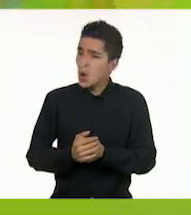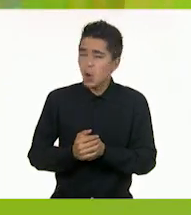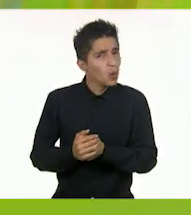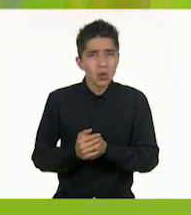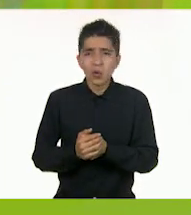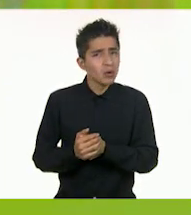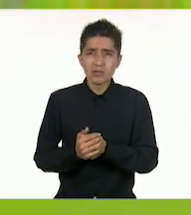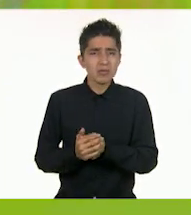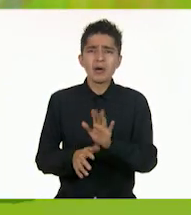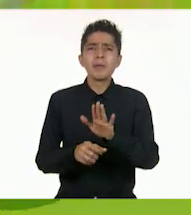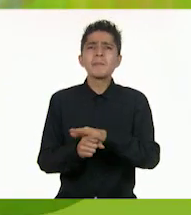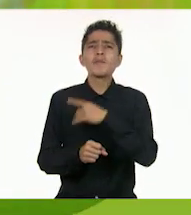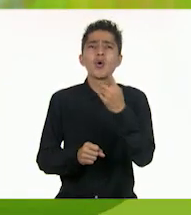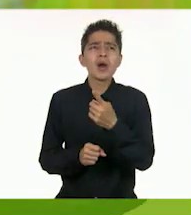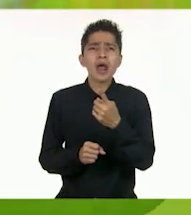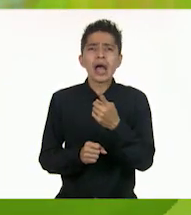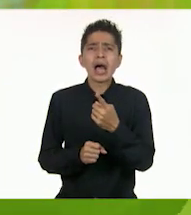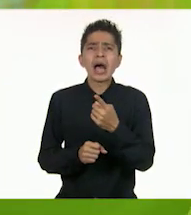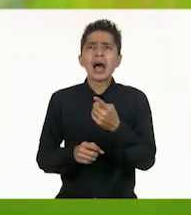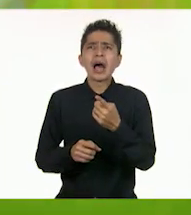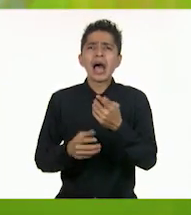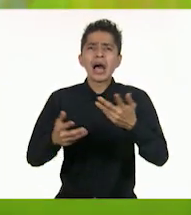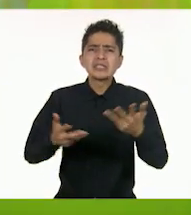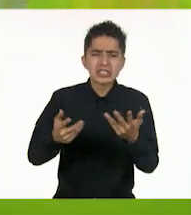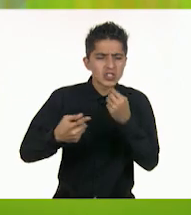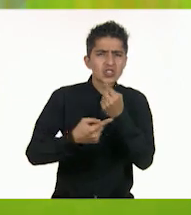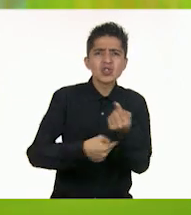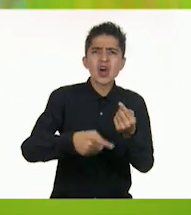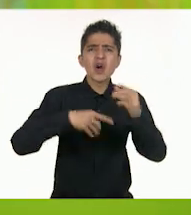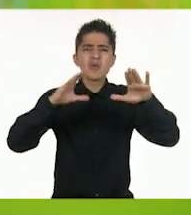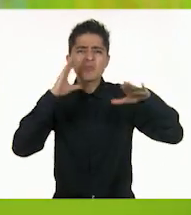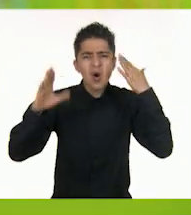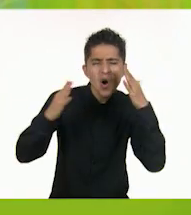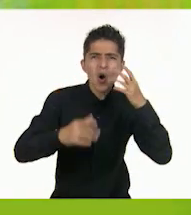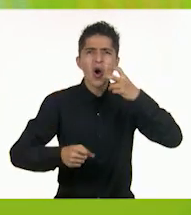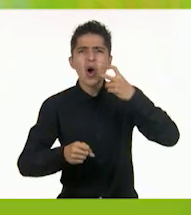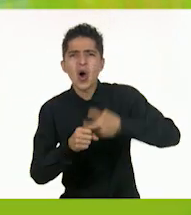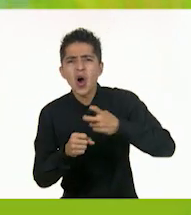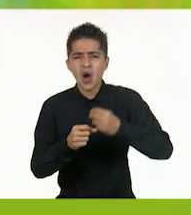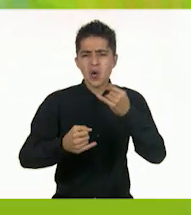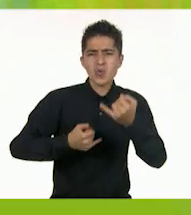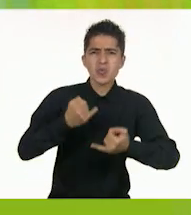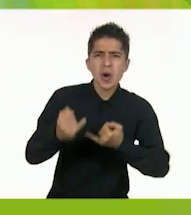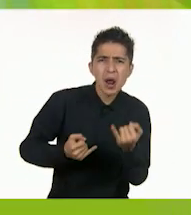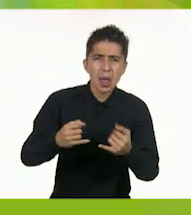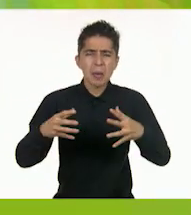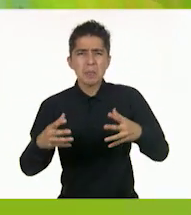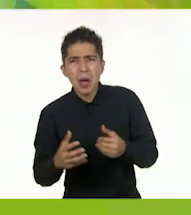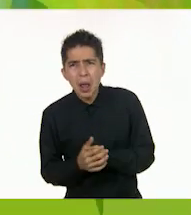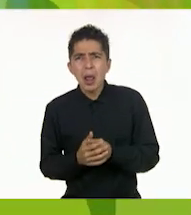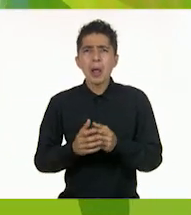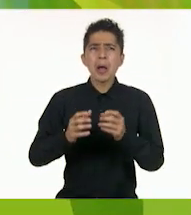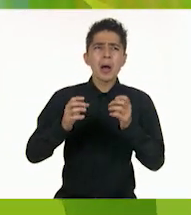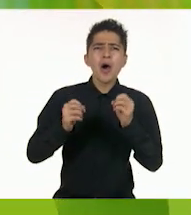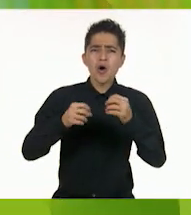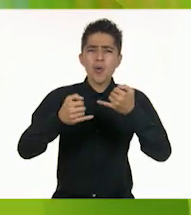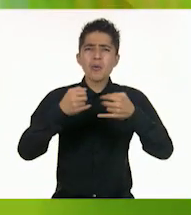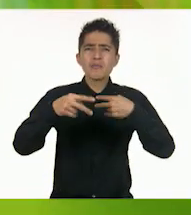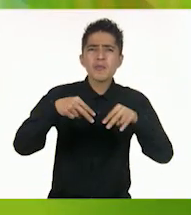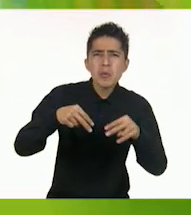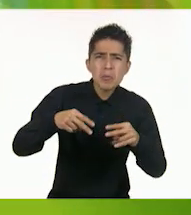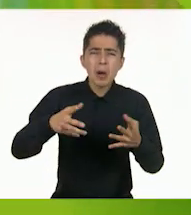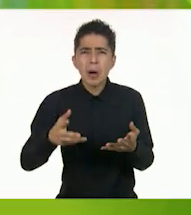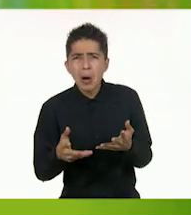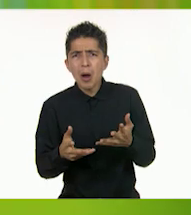hacemos travesuras, jugamos a la pelota, jugamos a fútbol,